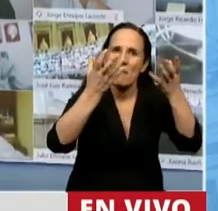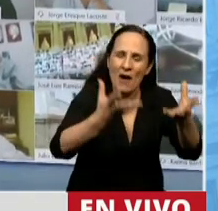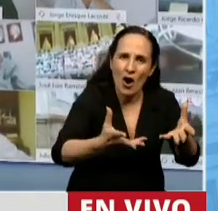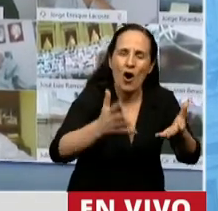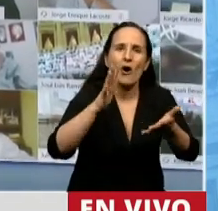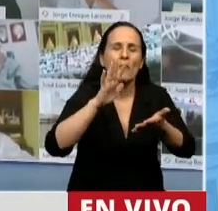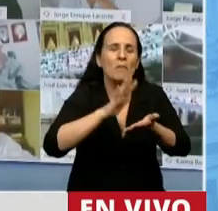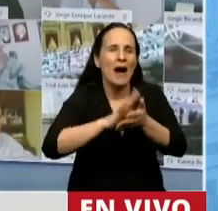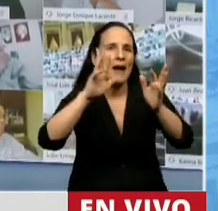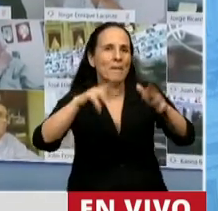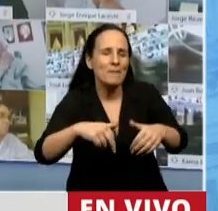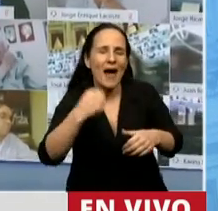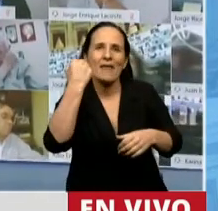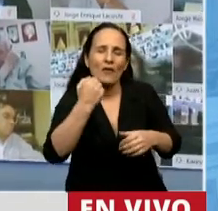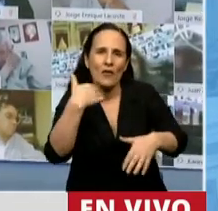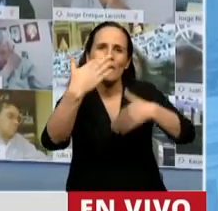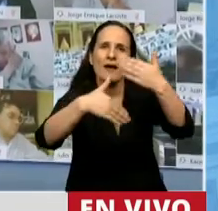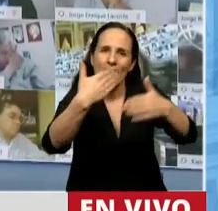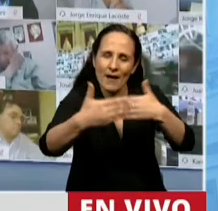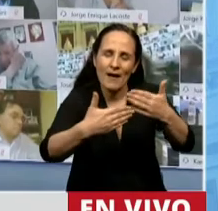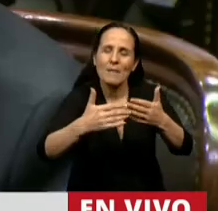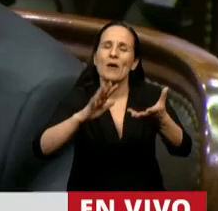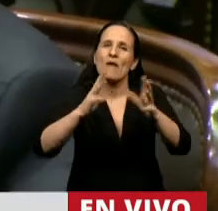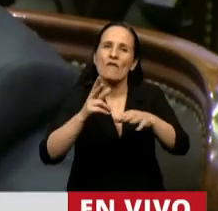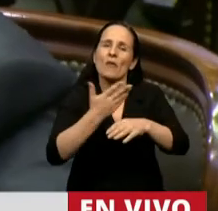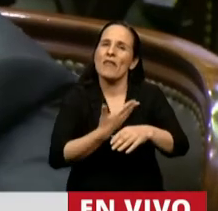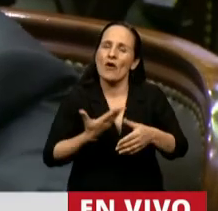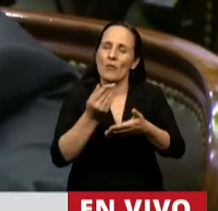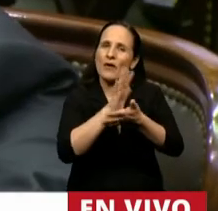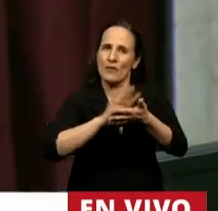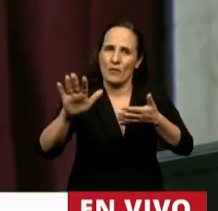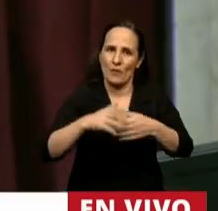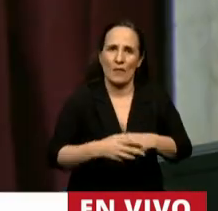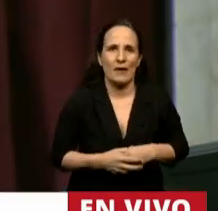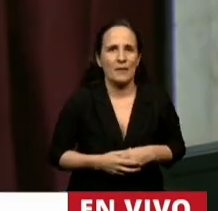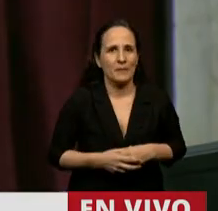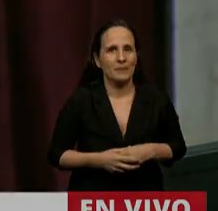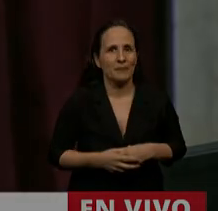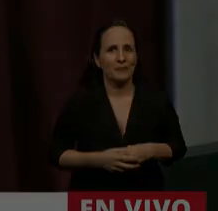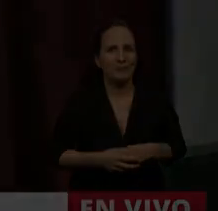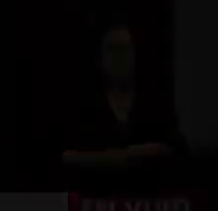una nueva gobernanza ambiental. Muchísimas gracias. Muchas gracias, diputado Maximiliano Ferraro. ¡Gracias! ¡Gracias!